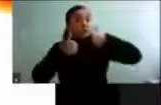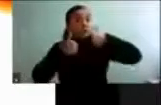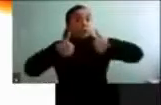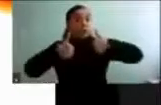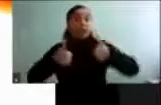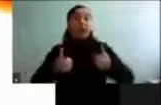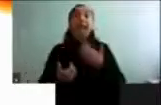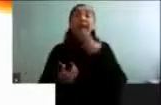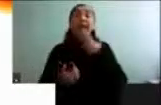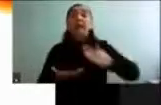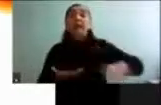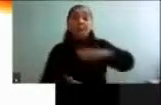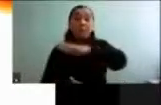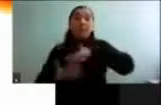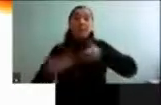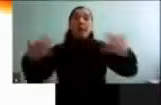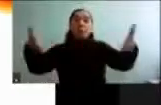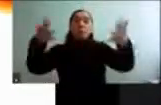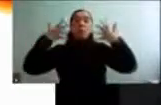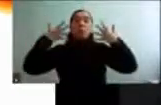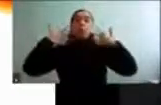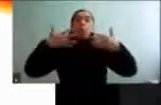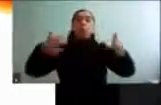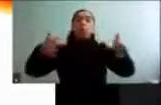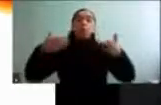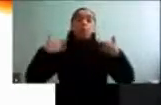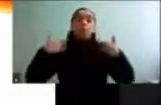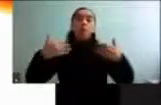espacios al aire libre y los edificios.